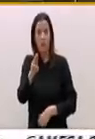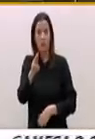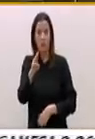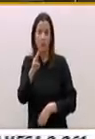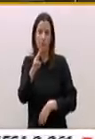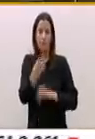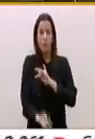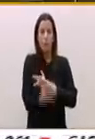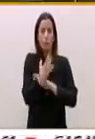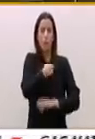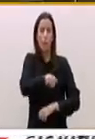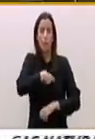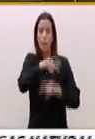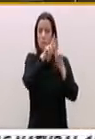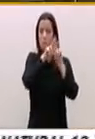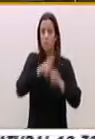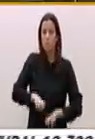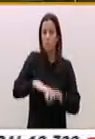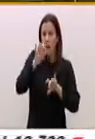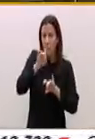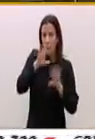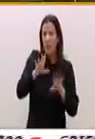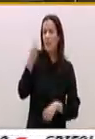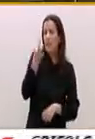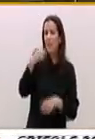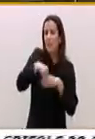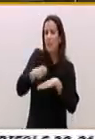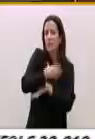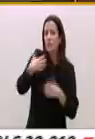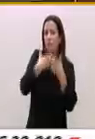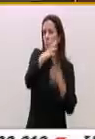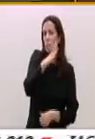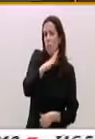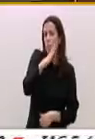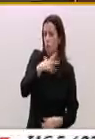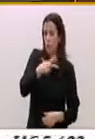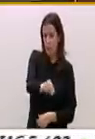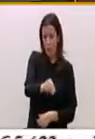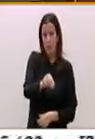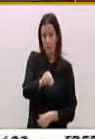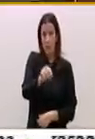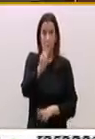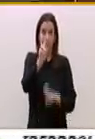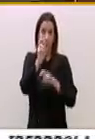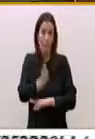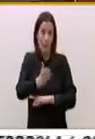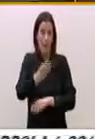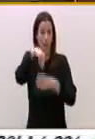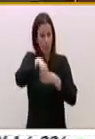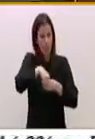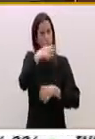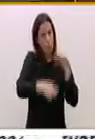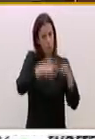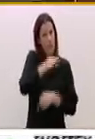comisión de investigación para esclarecer lo sucedido. Una cosa es el dedito penal que ha de entenderse en el ámbito judicial y